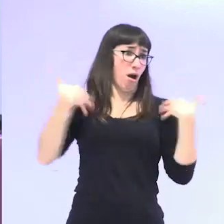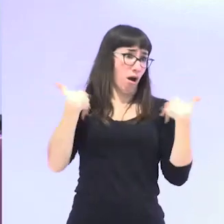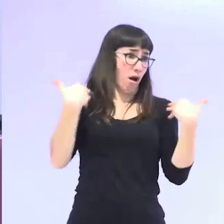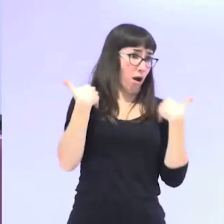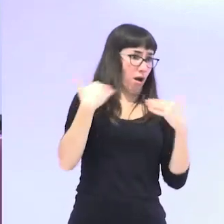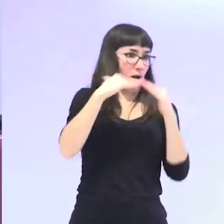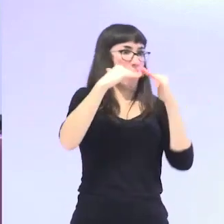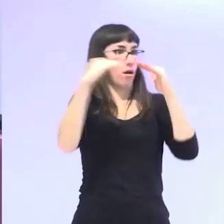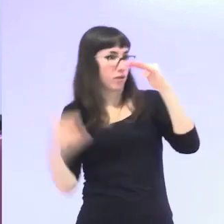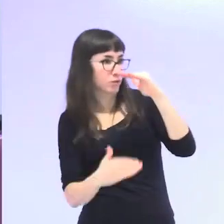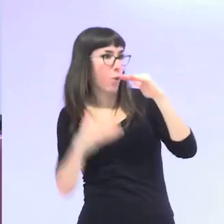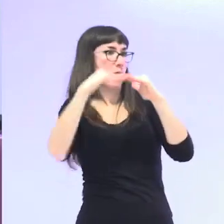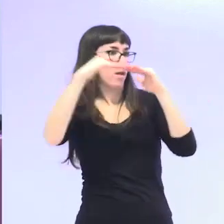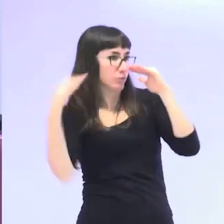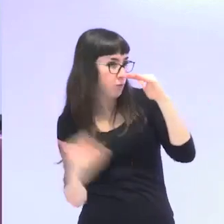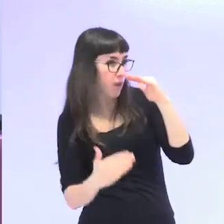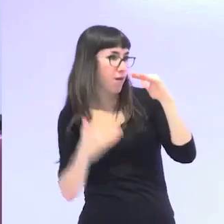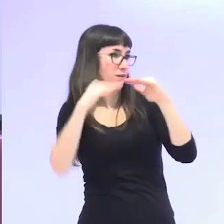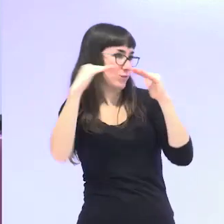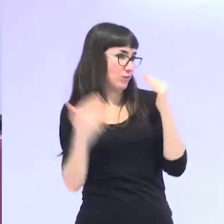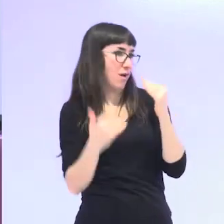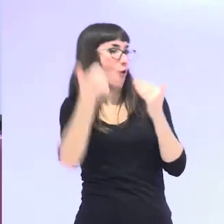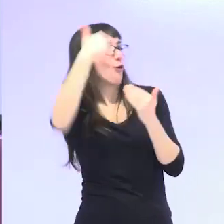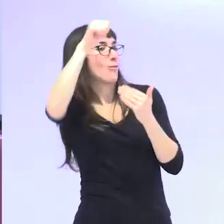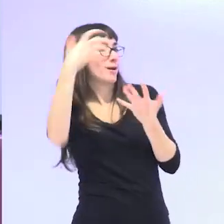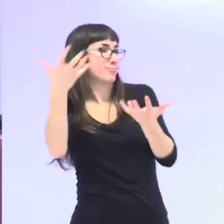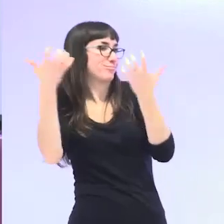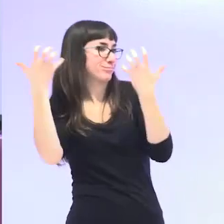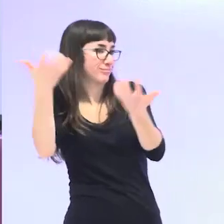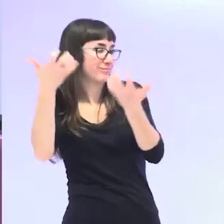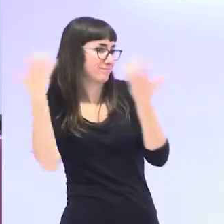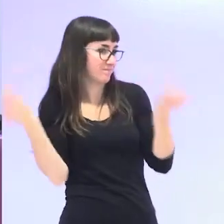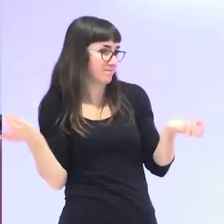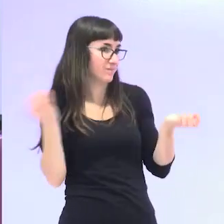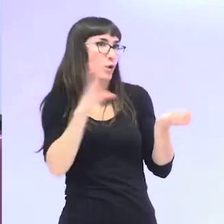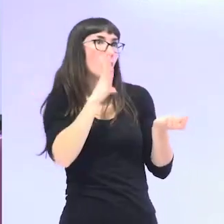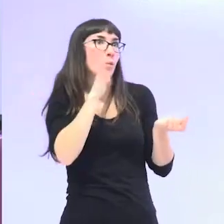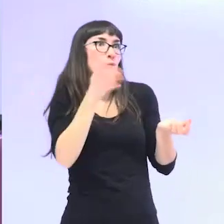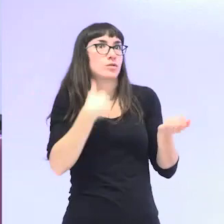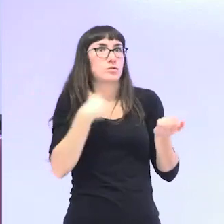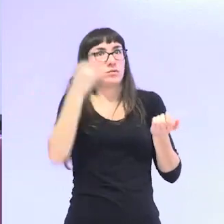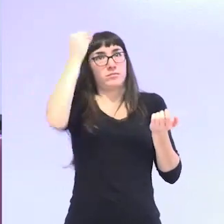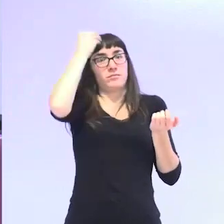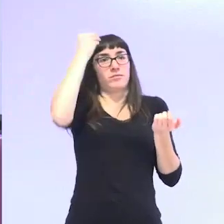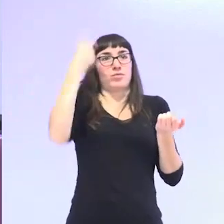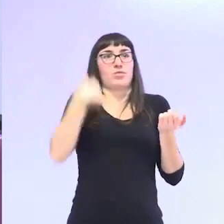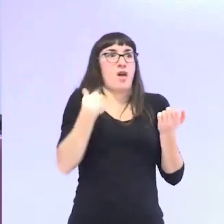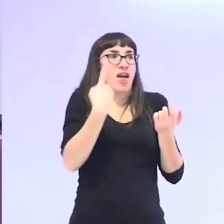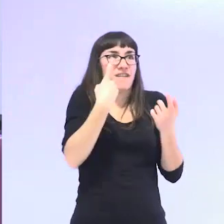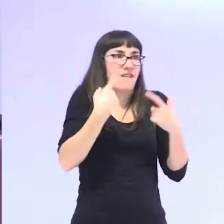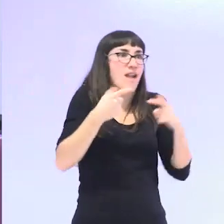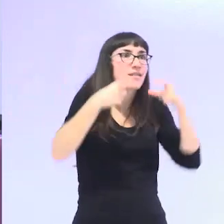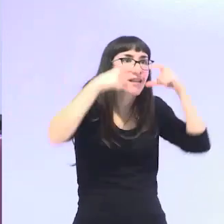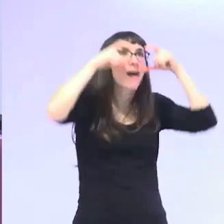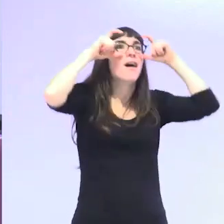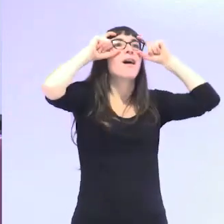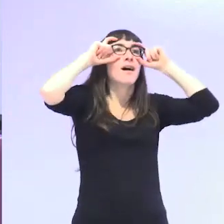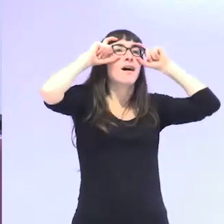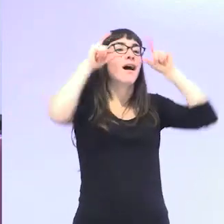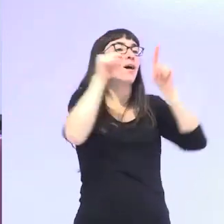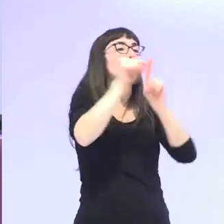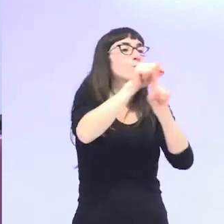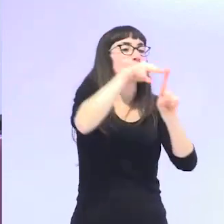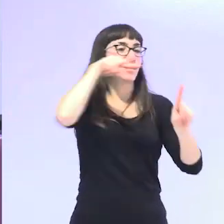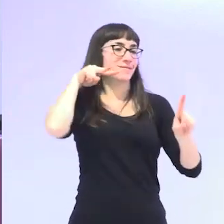y desigualdades frente a los hombres? Por lo tanto, para mí era imposible no ponerme unas gafas de género, no